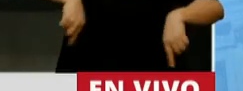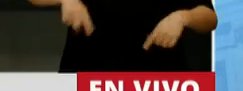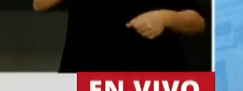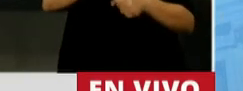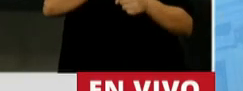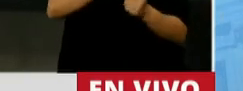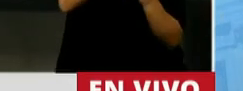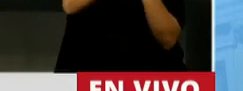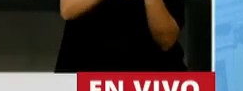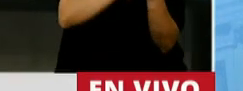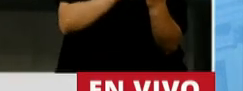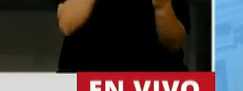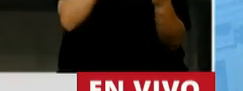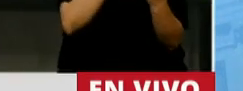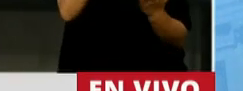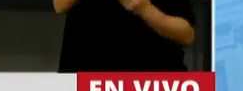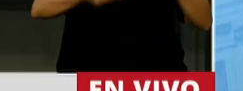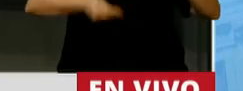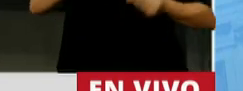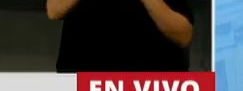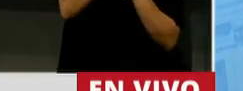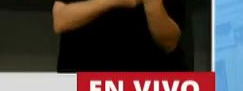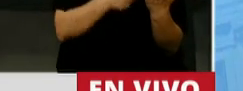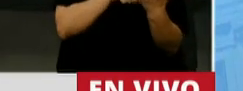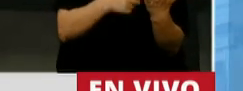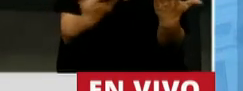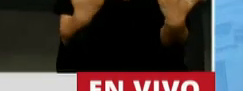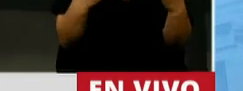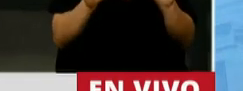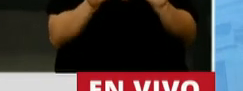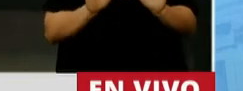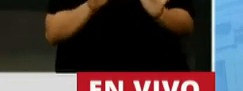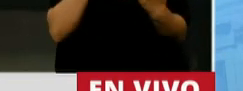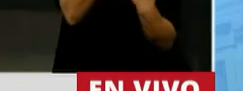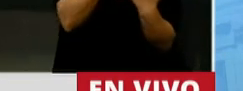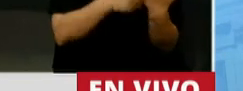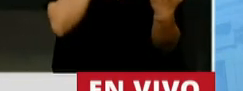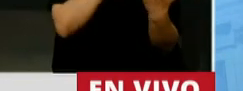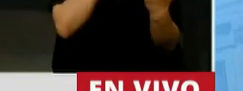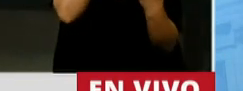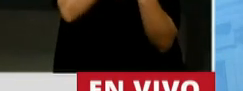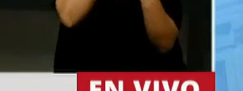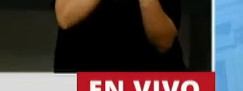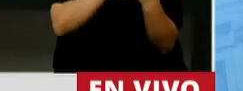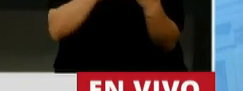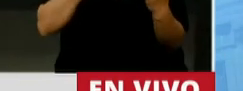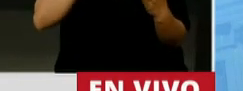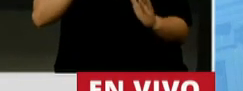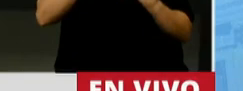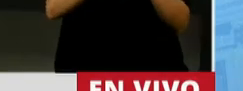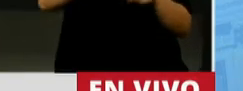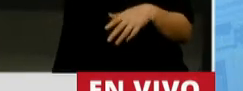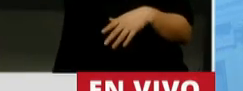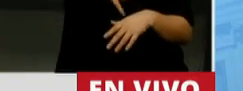es federal, este es el presupuesto posible, este es el presupuesto que, insisto, sí es